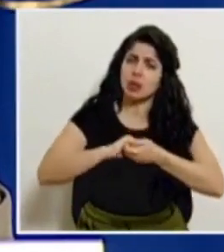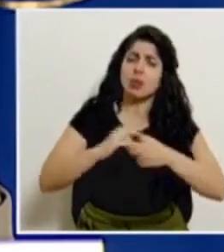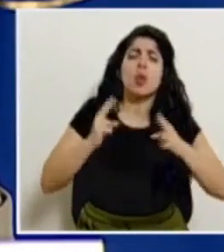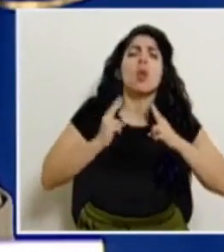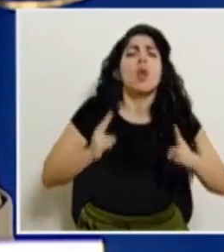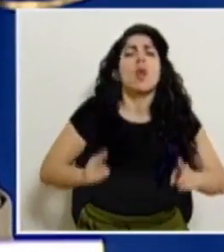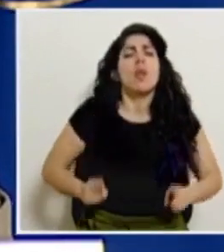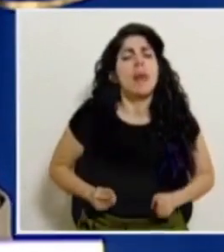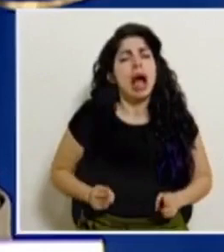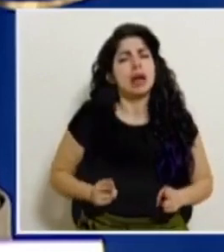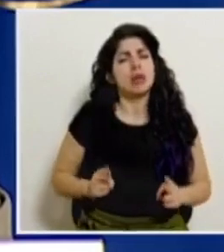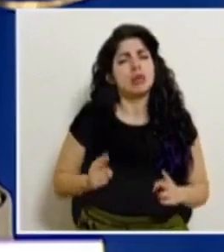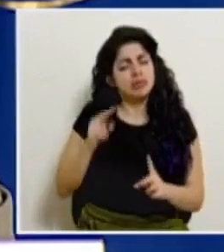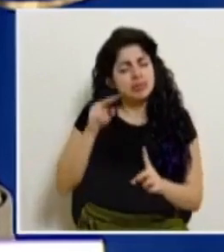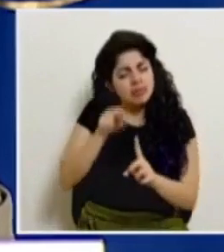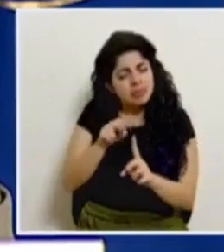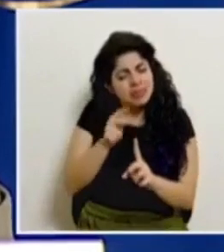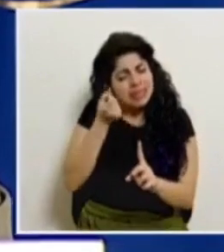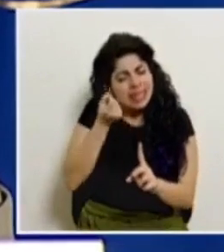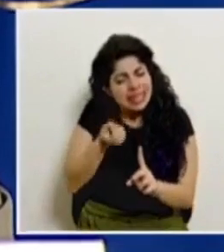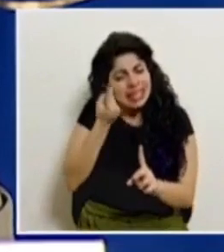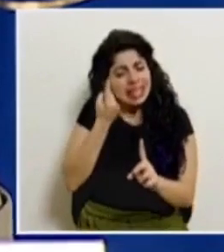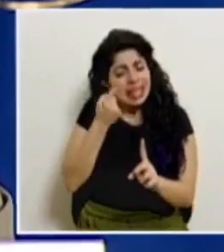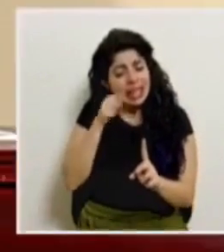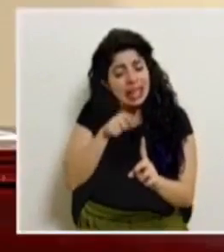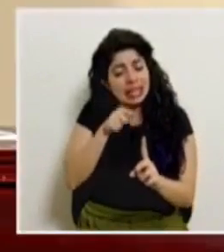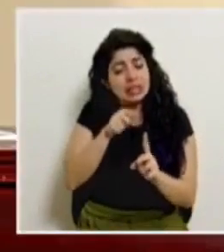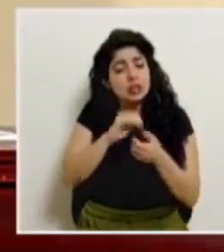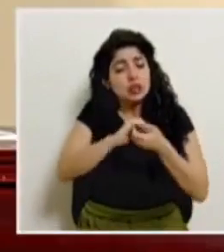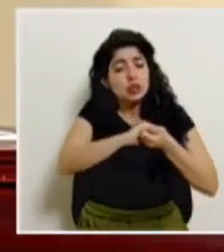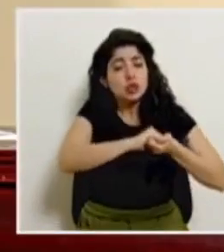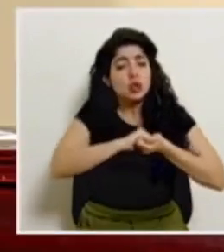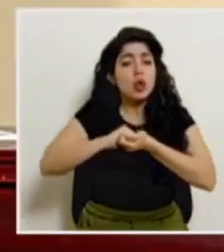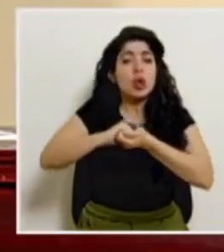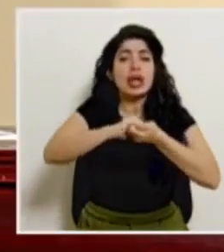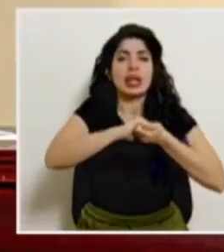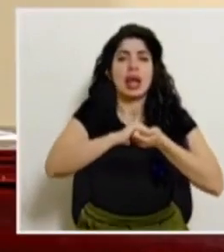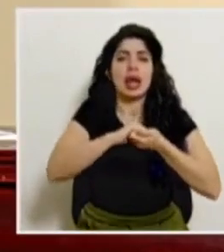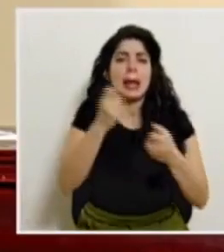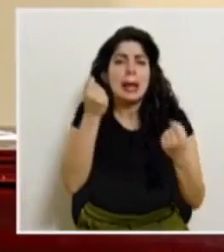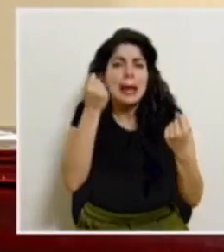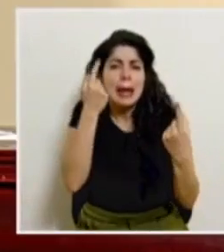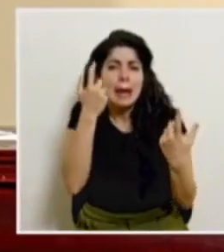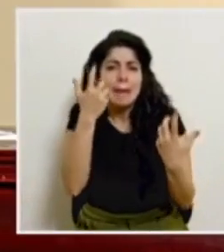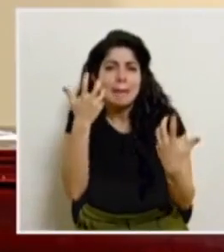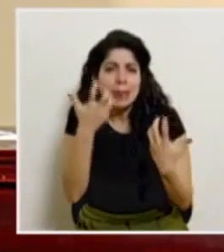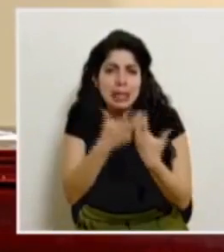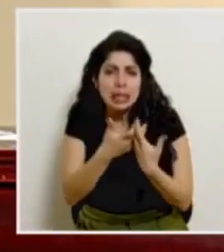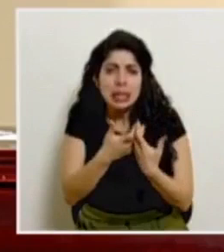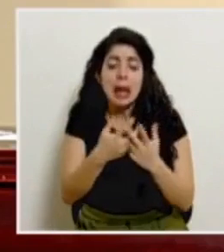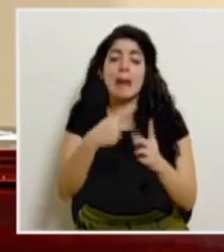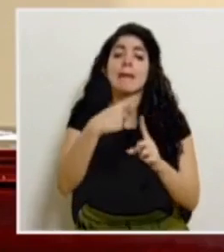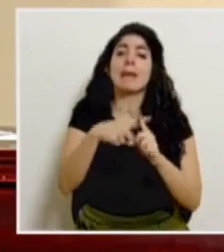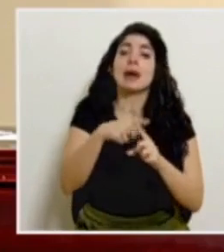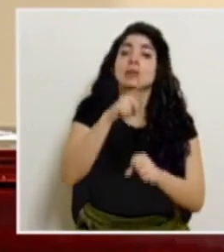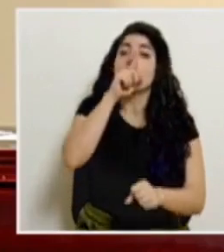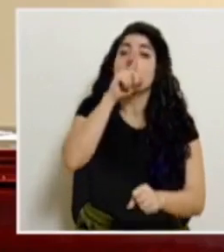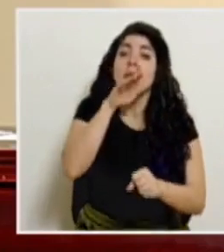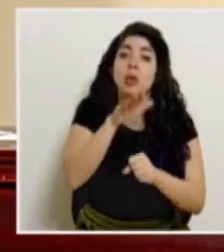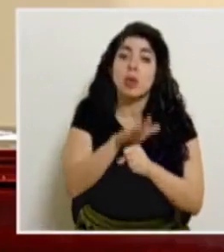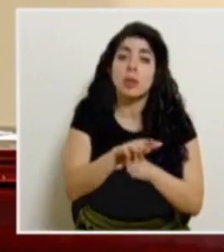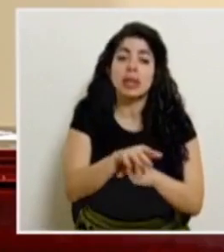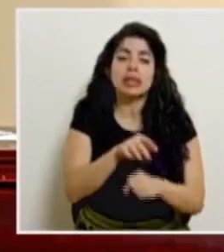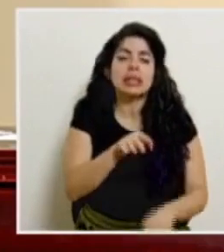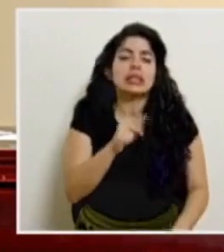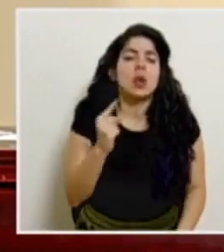humano a que entendamos que la solidaridad, la empatía y el compromiso es lo único